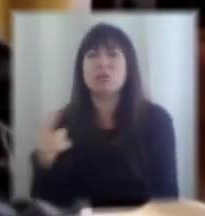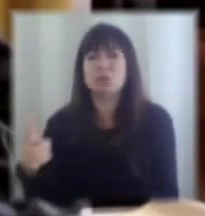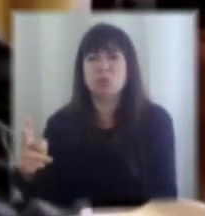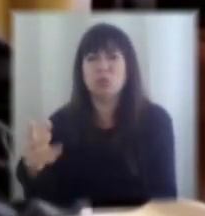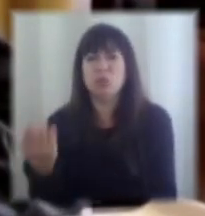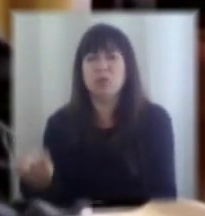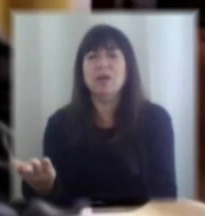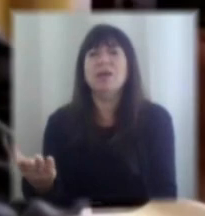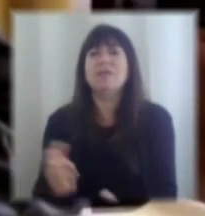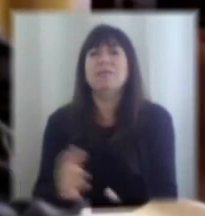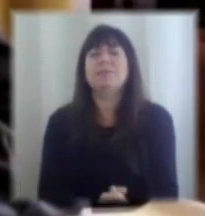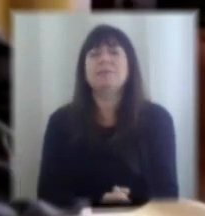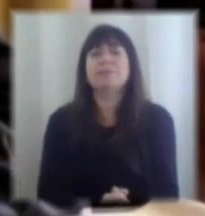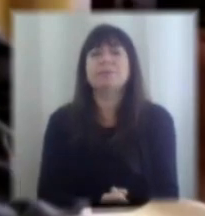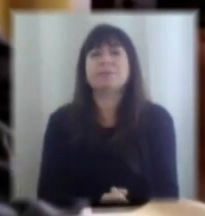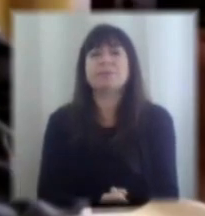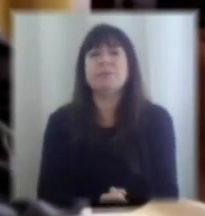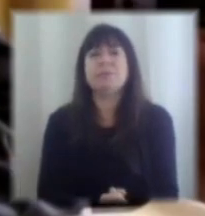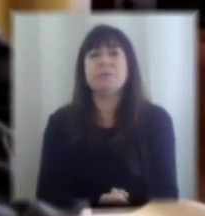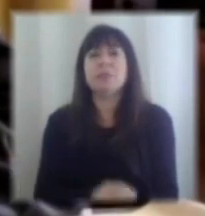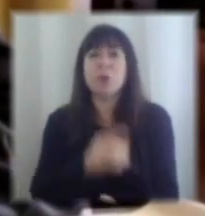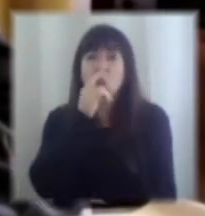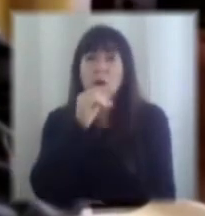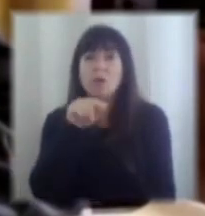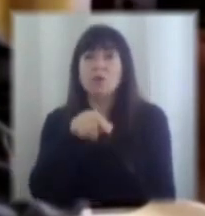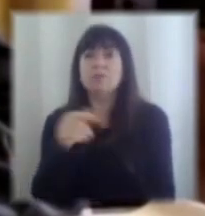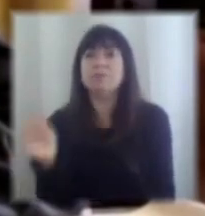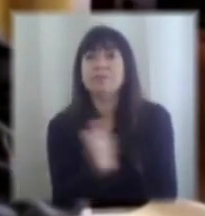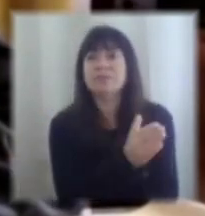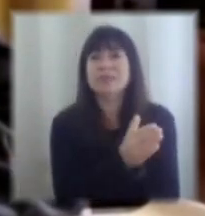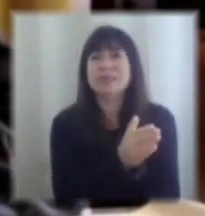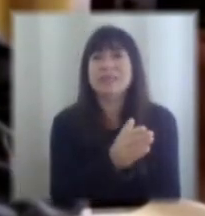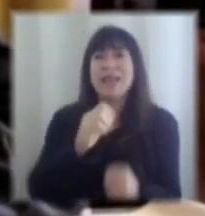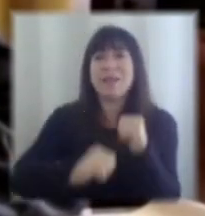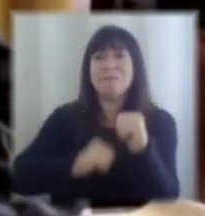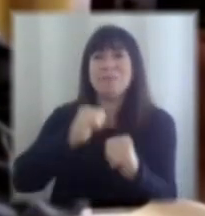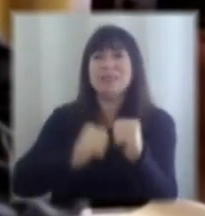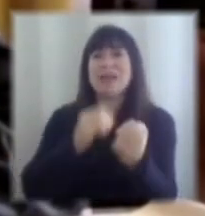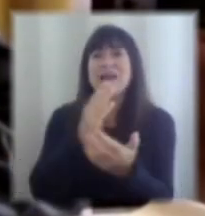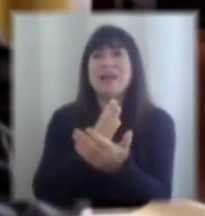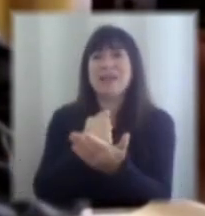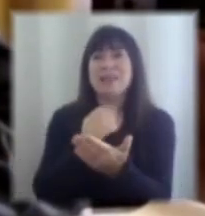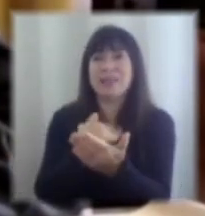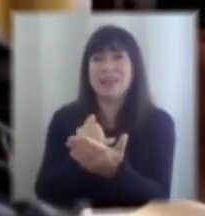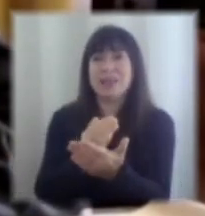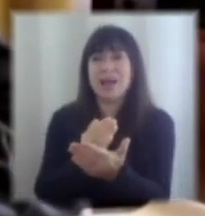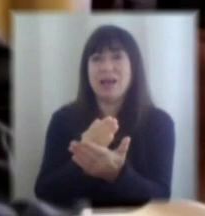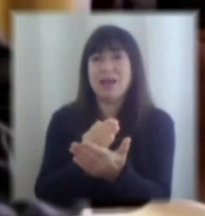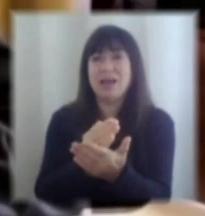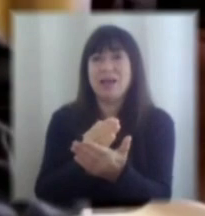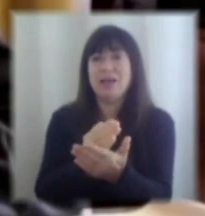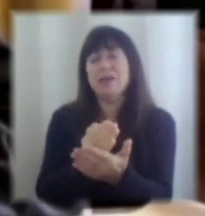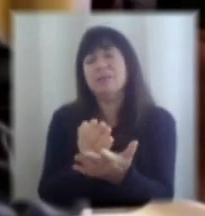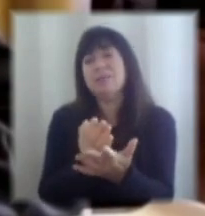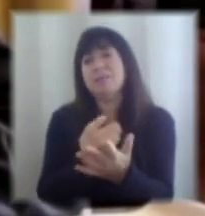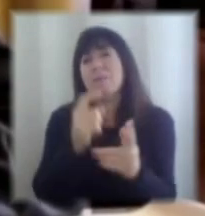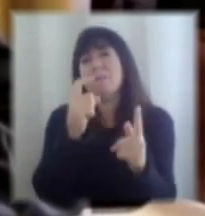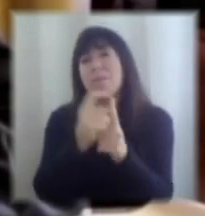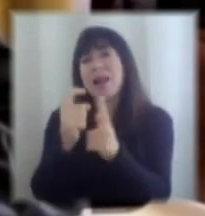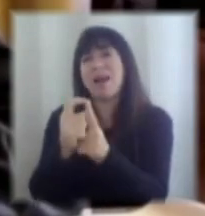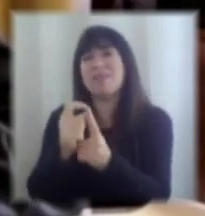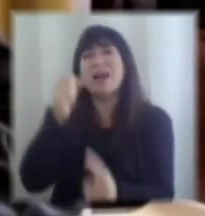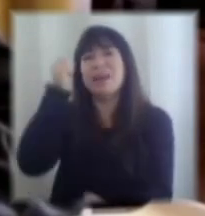de liquidez y luego está el caso de las empresas estratégicas que es una palabra que da para mucho pero se entiende el